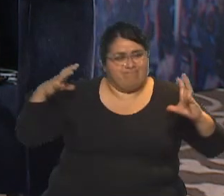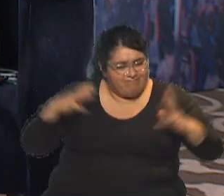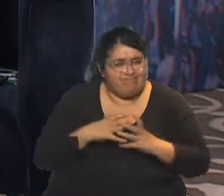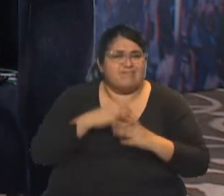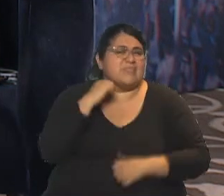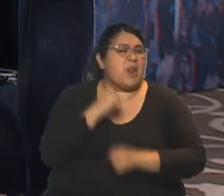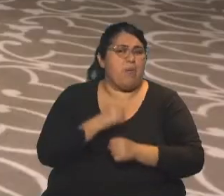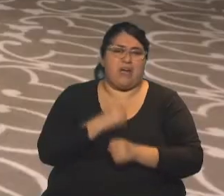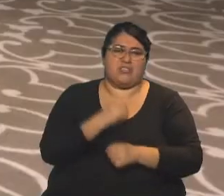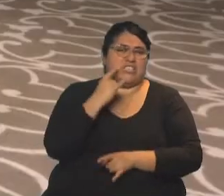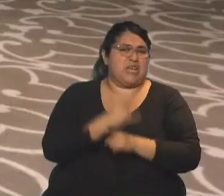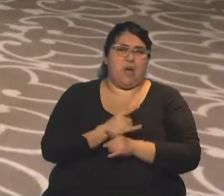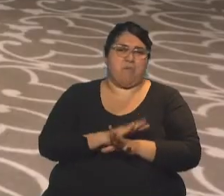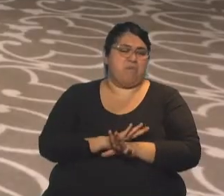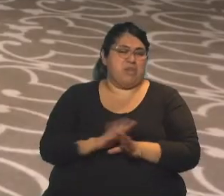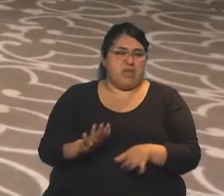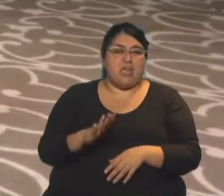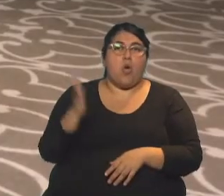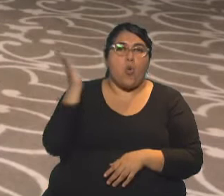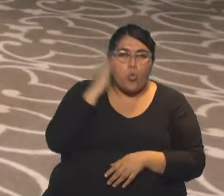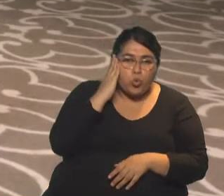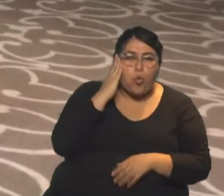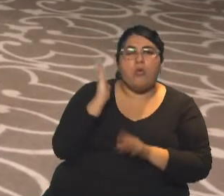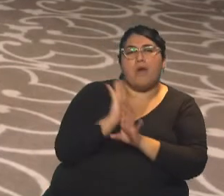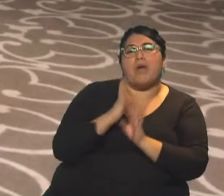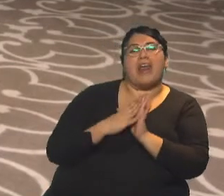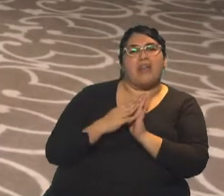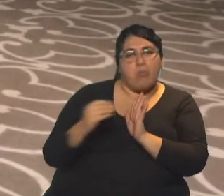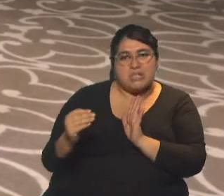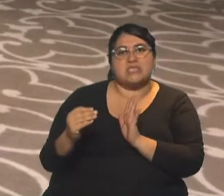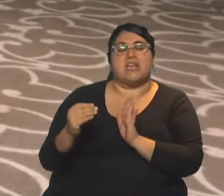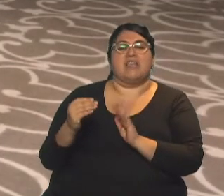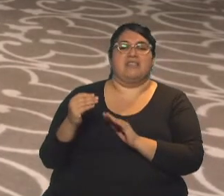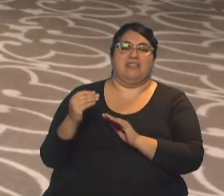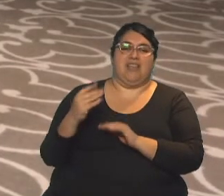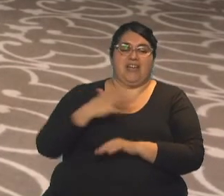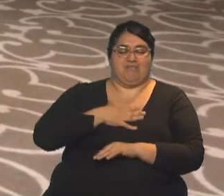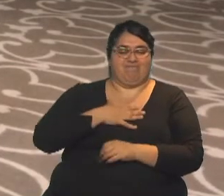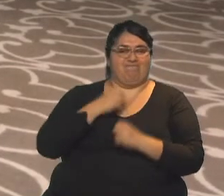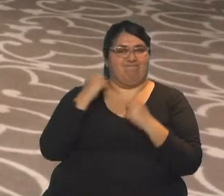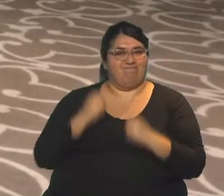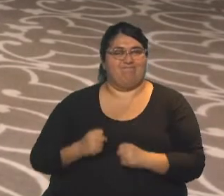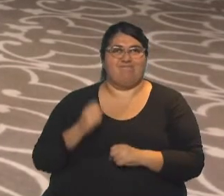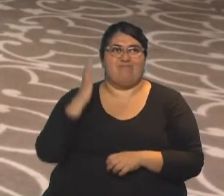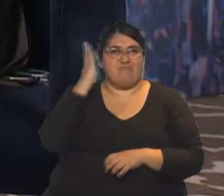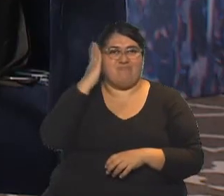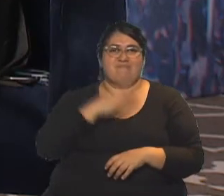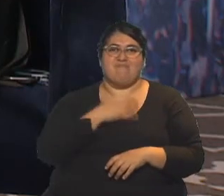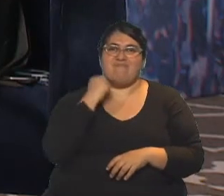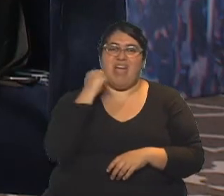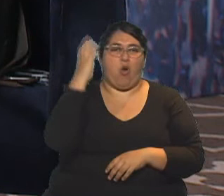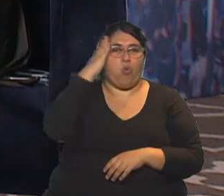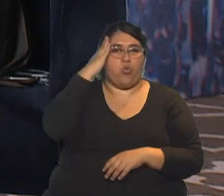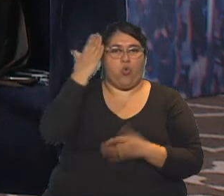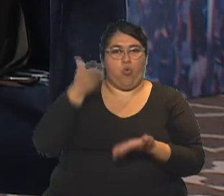trabajo que es en equipo. Toda nuestra cultura nos representa y nos... es mi bandera, es mi camiseta. Y